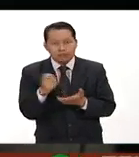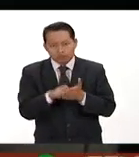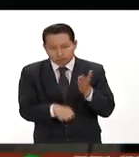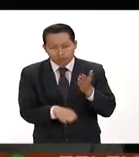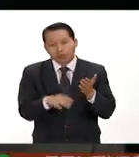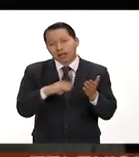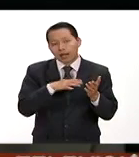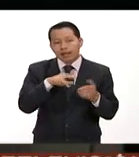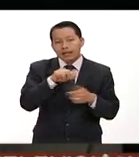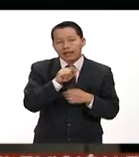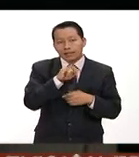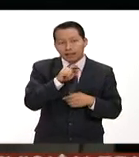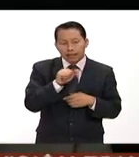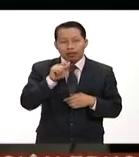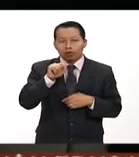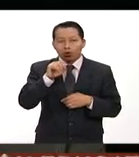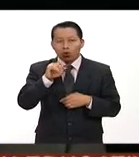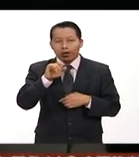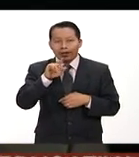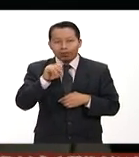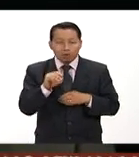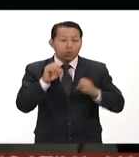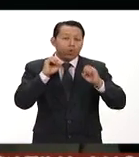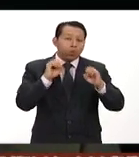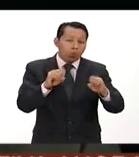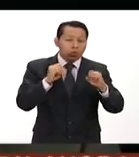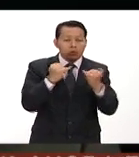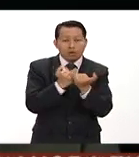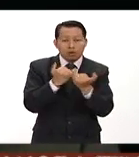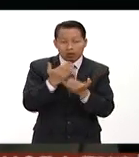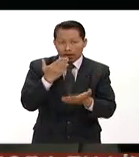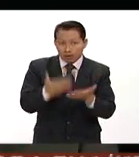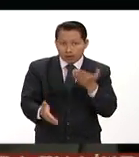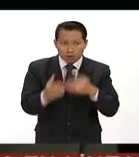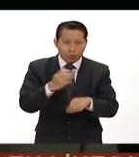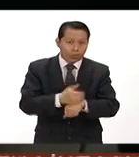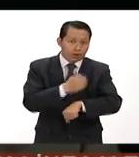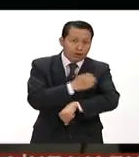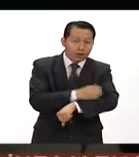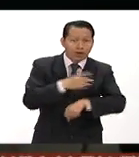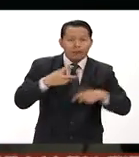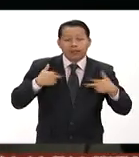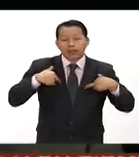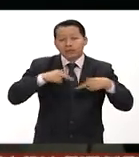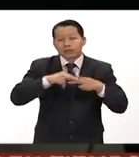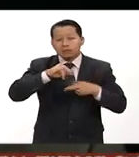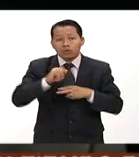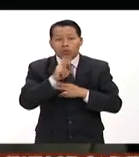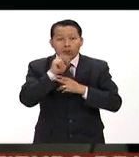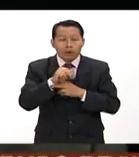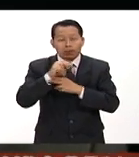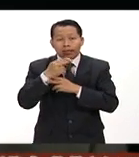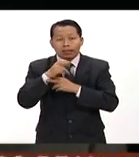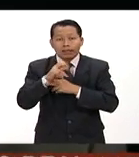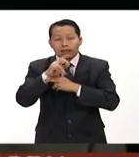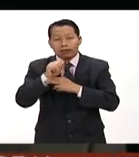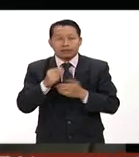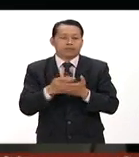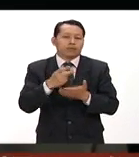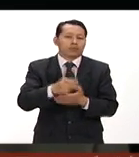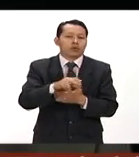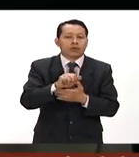como Natalia Toledo o en esta ocasión también nos acompañará el maestro Juan Hernández que ganó el premio